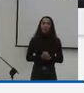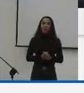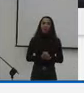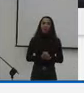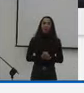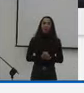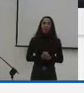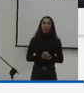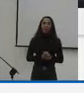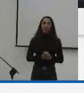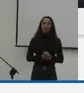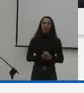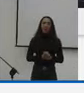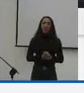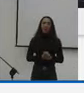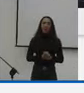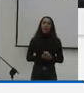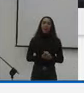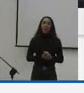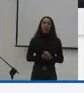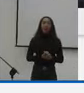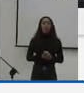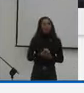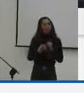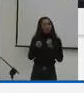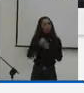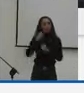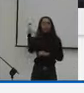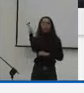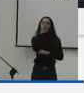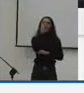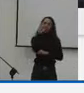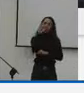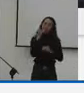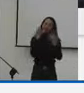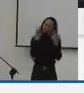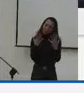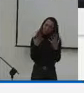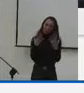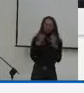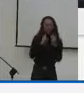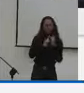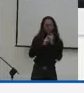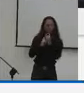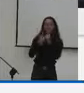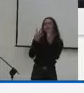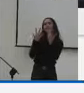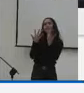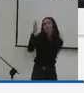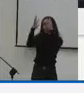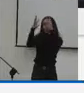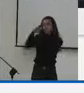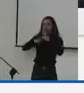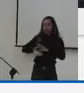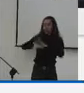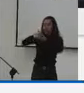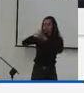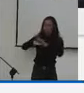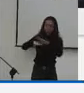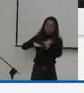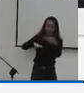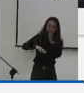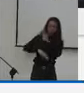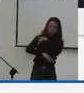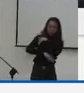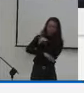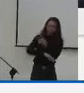...los hacía los colombianos. Es por eso que me sumo en estas palabras de felicitación. Y ante todo, al reconocimiento y al acompañamiento